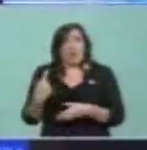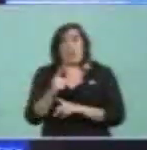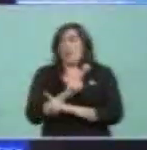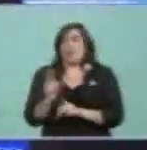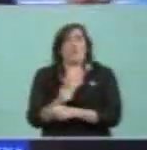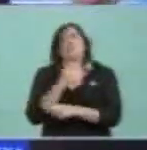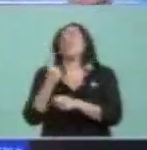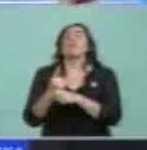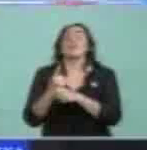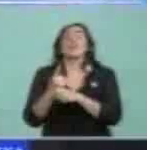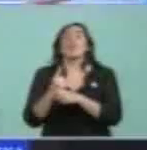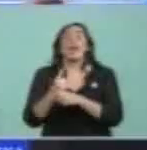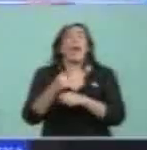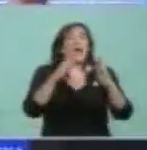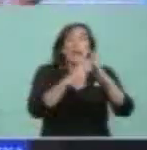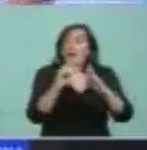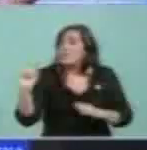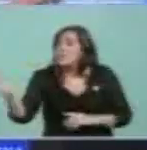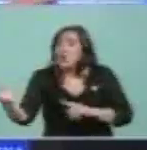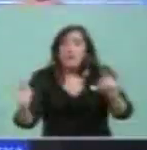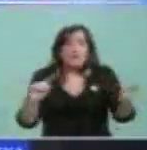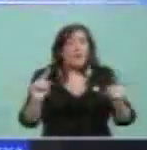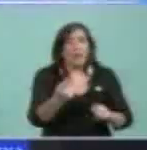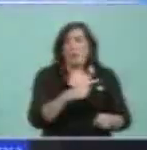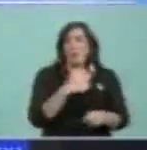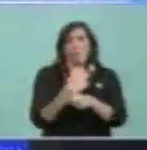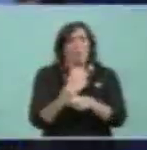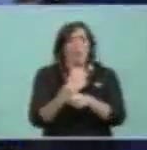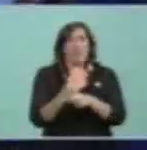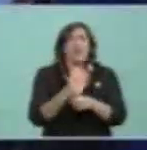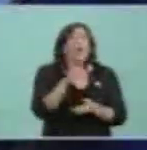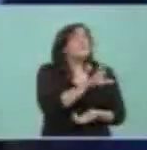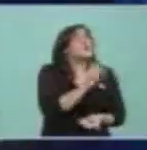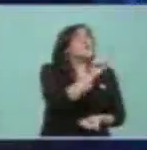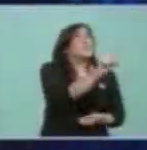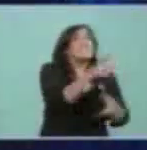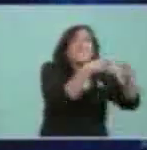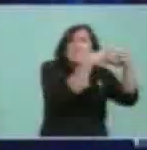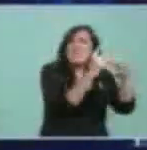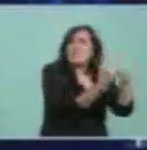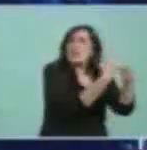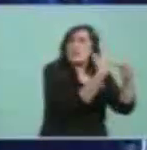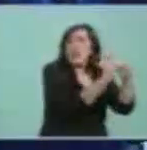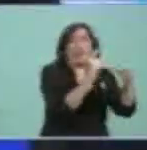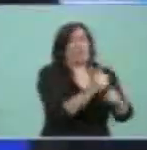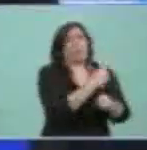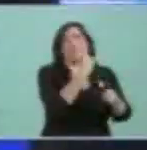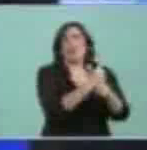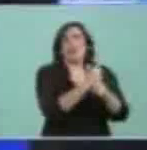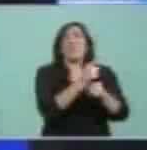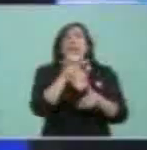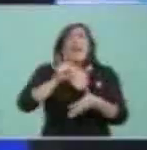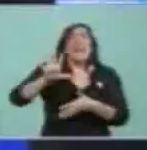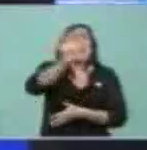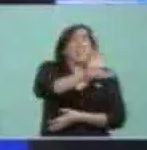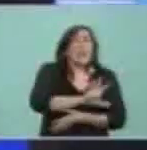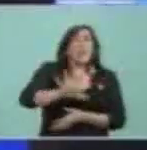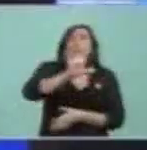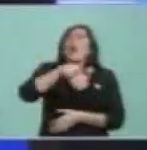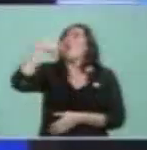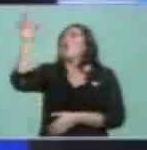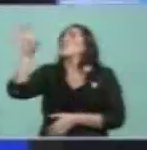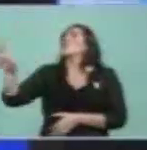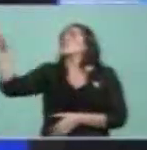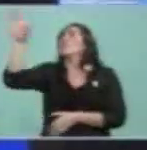casa, ni solo cada uno puede en su ciudad o su provincia, ni solo cada uno puede en su región, ni solo